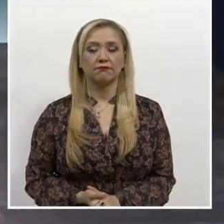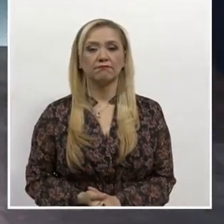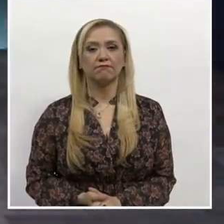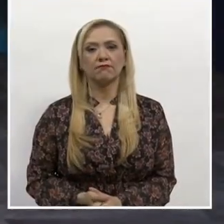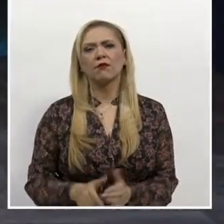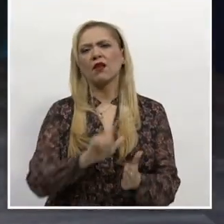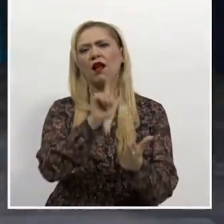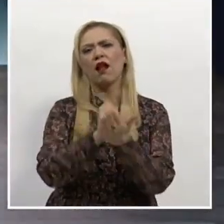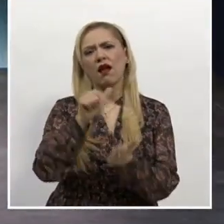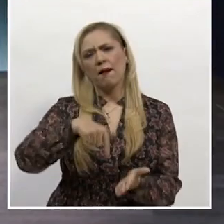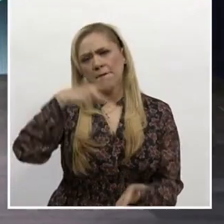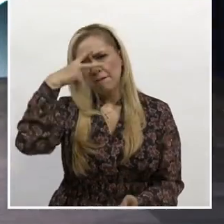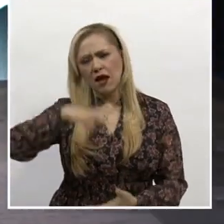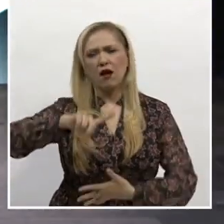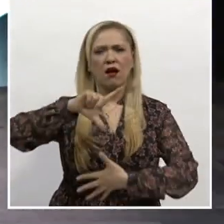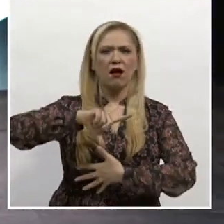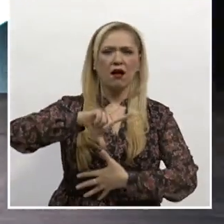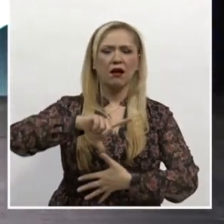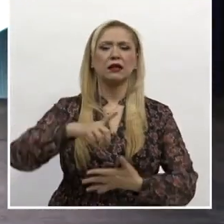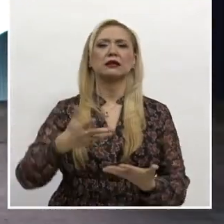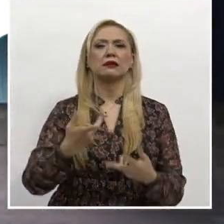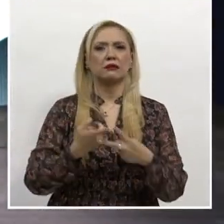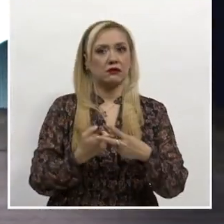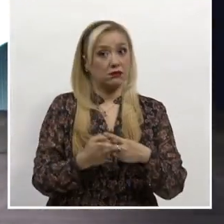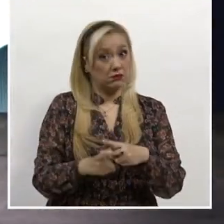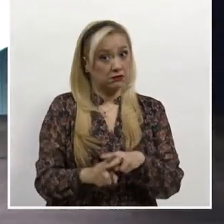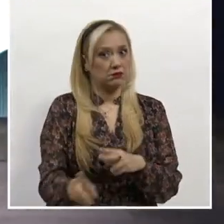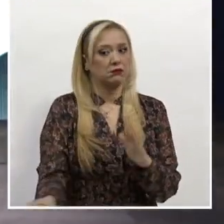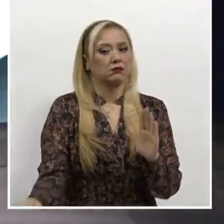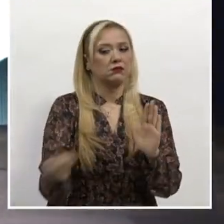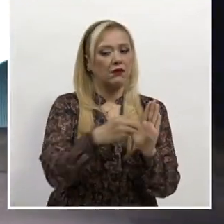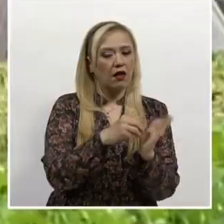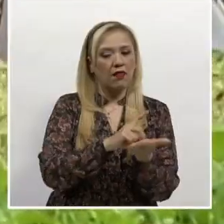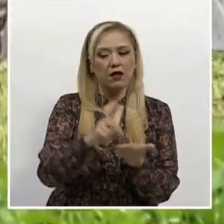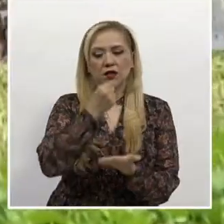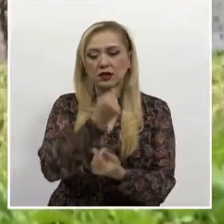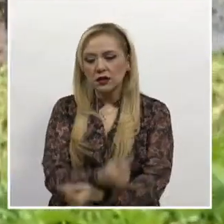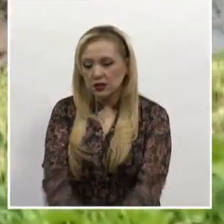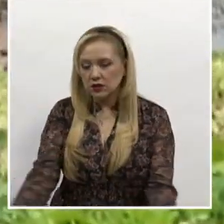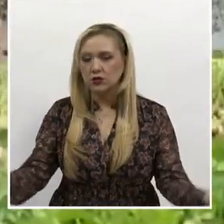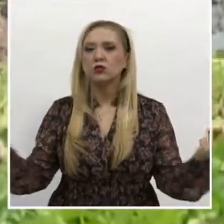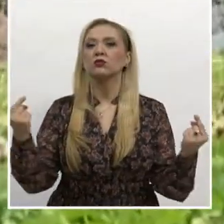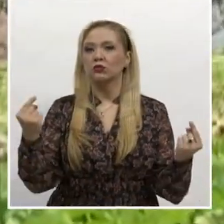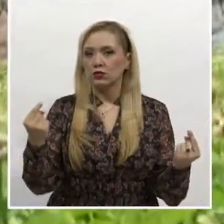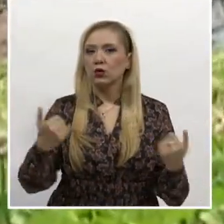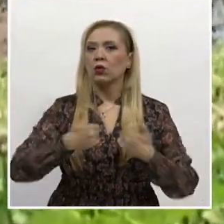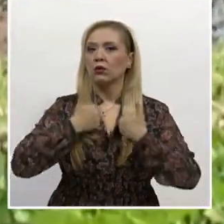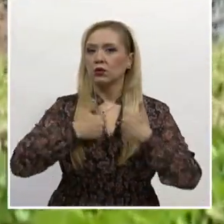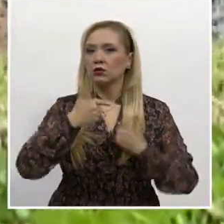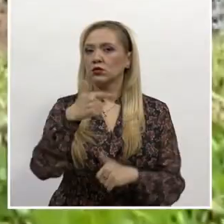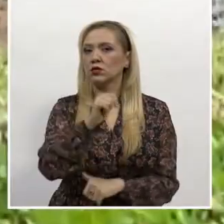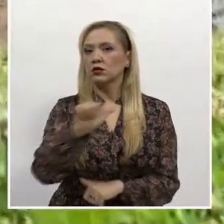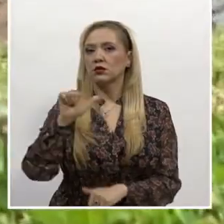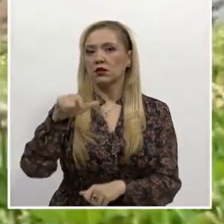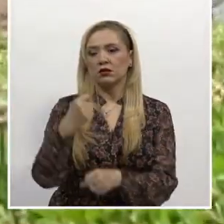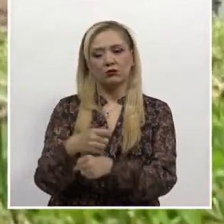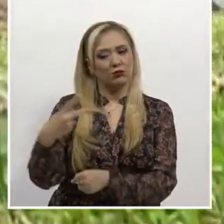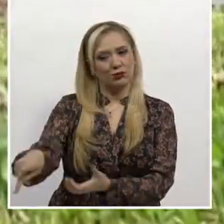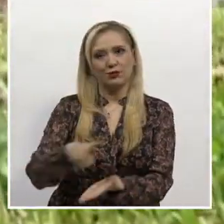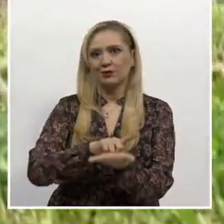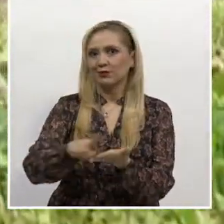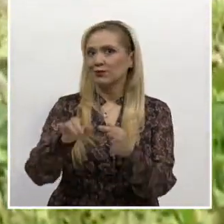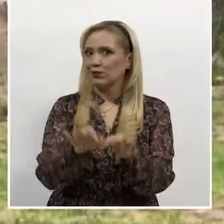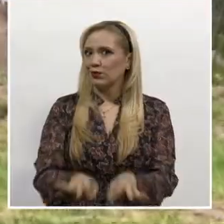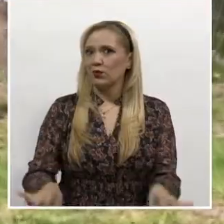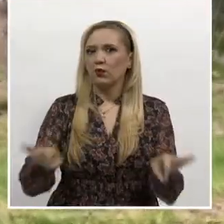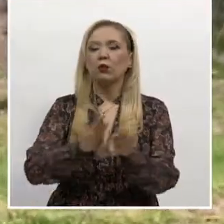Las leyes de México y Latinoamérica están comenzando a incluir los derechos de niñas, niños y adolescentes como parte de sus garantías fundamentales. Luego